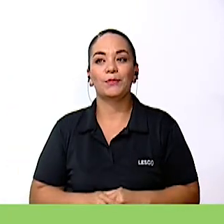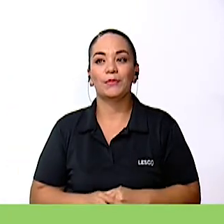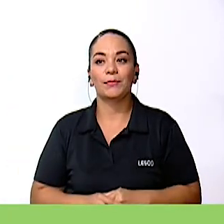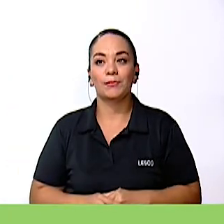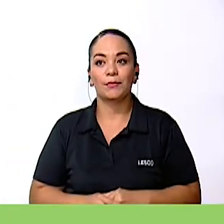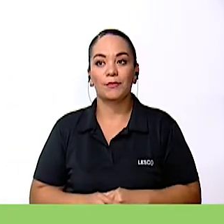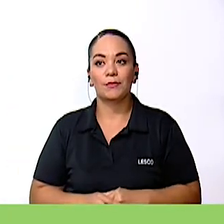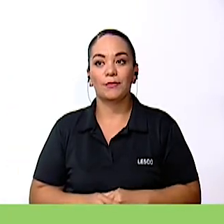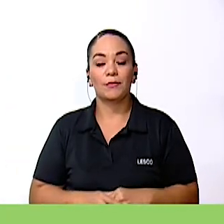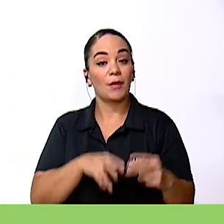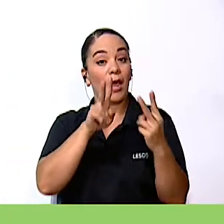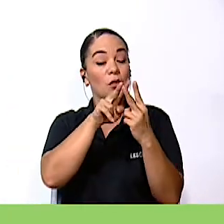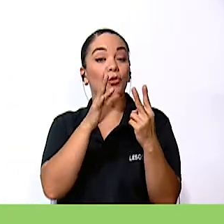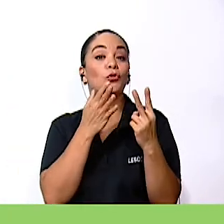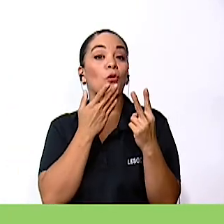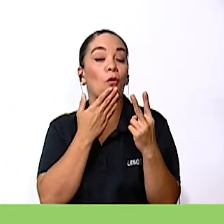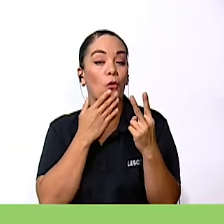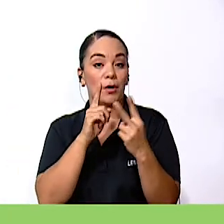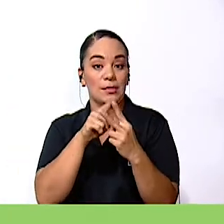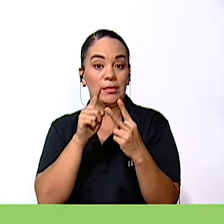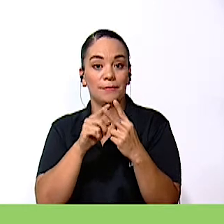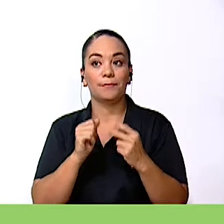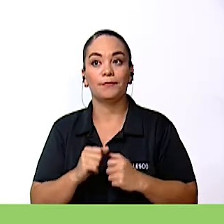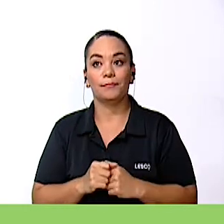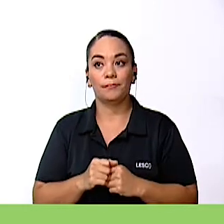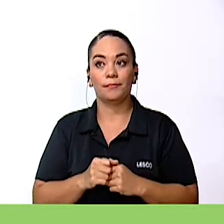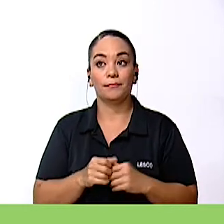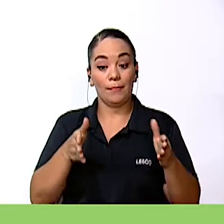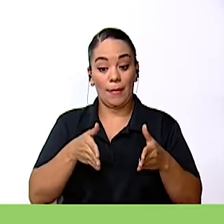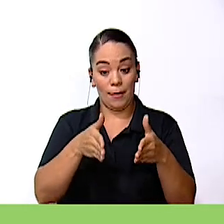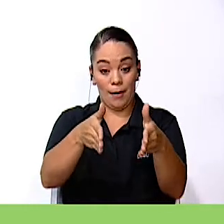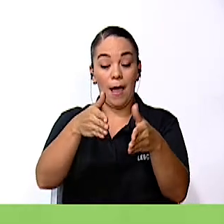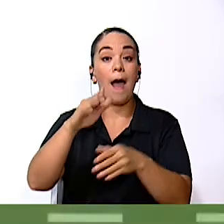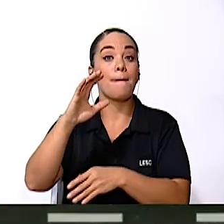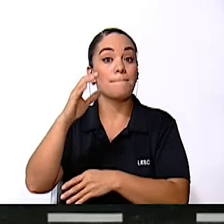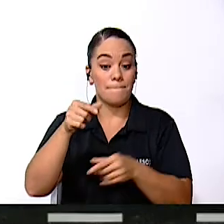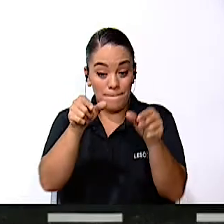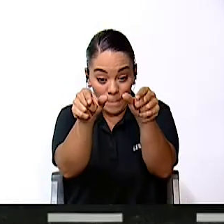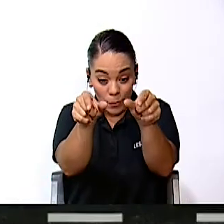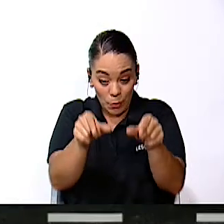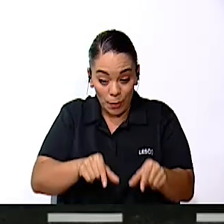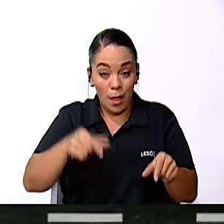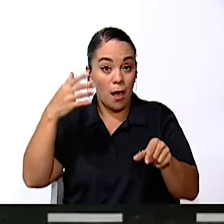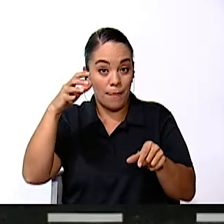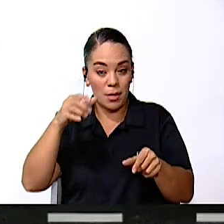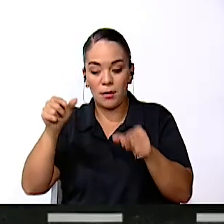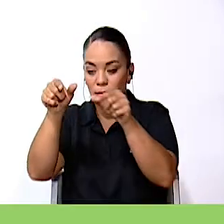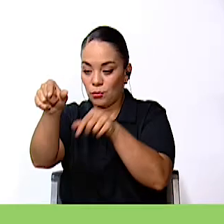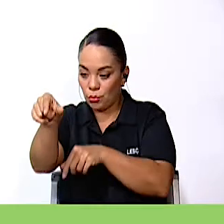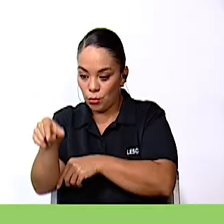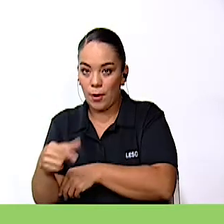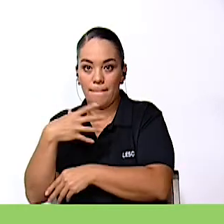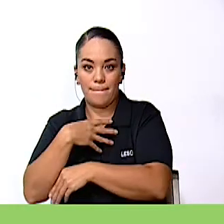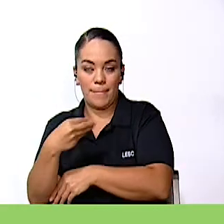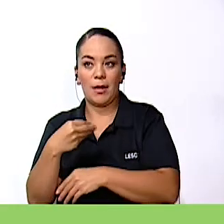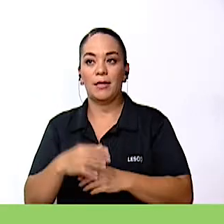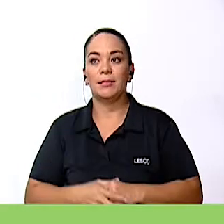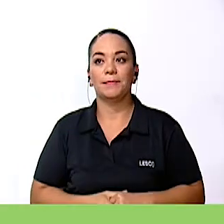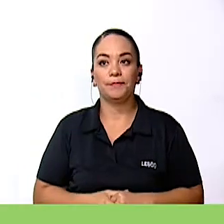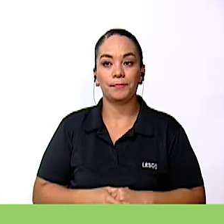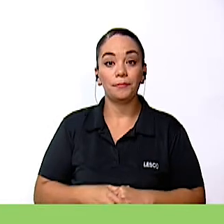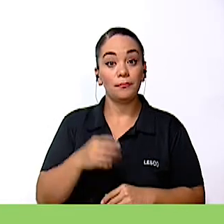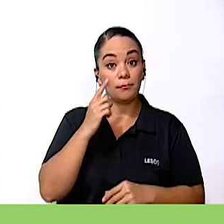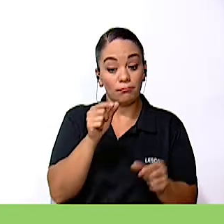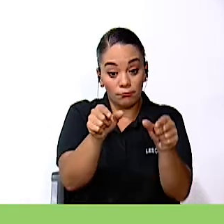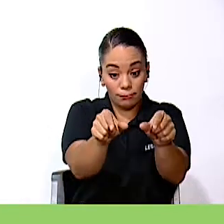Existen dos colores principales Las líneas amarillas Y las líneas blancas Las líneas